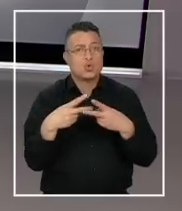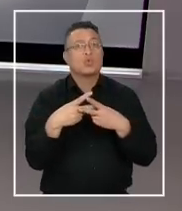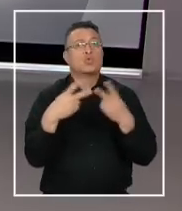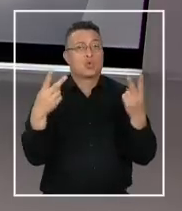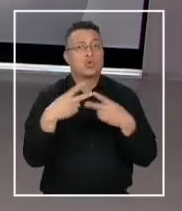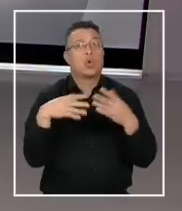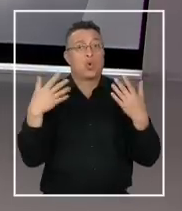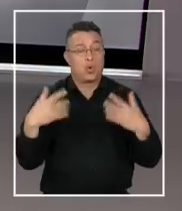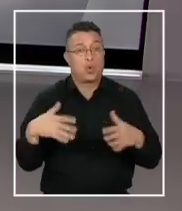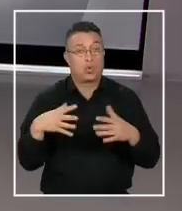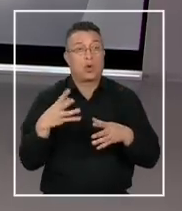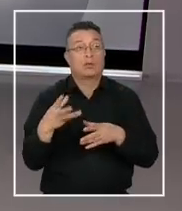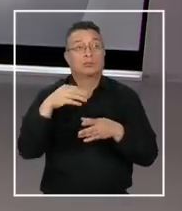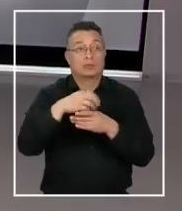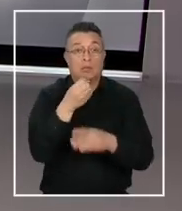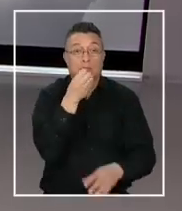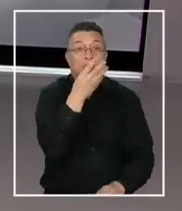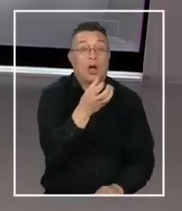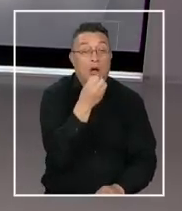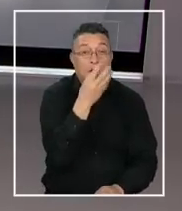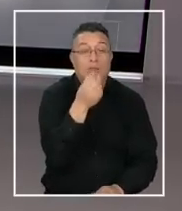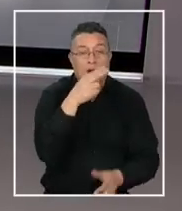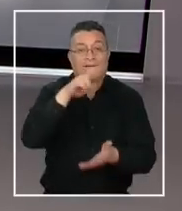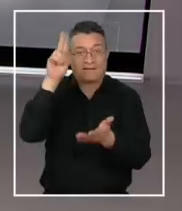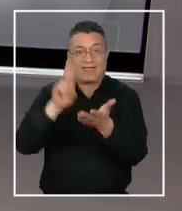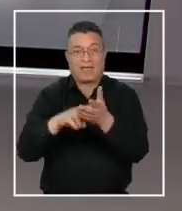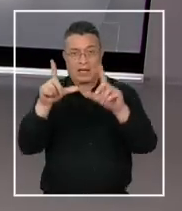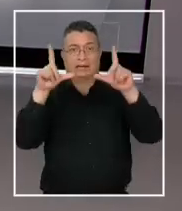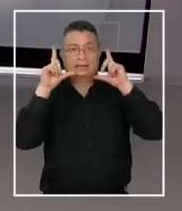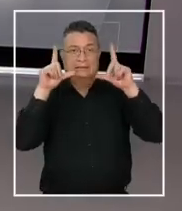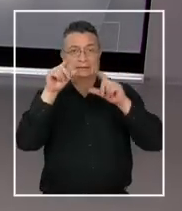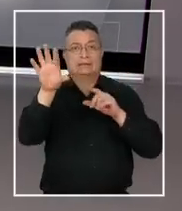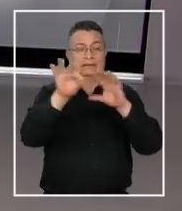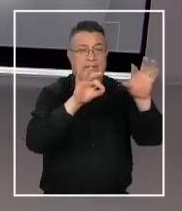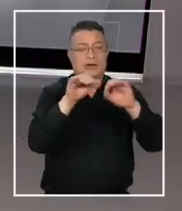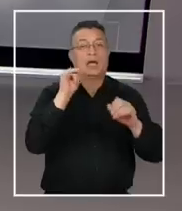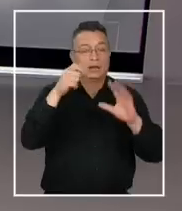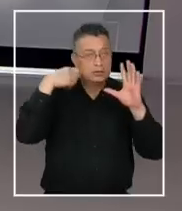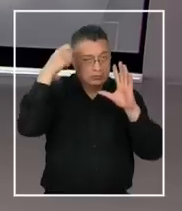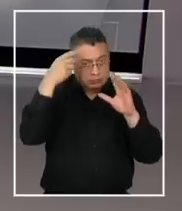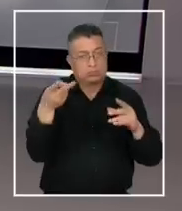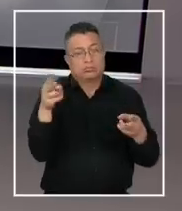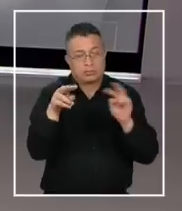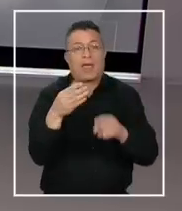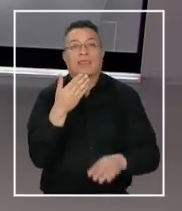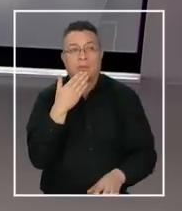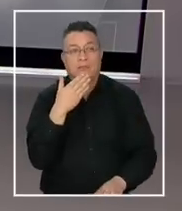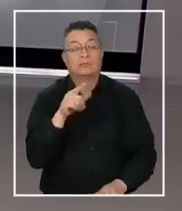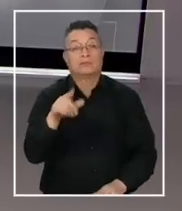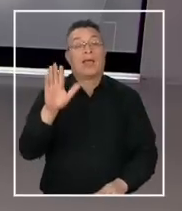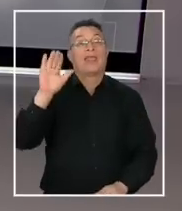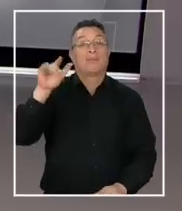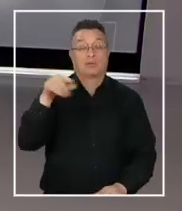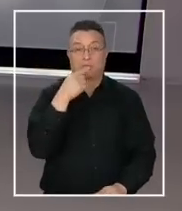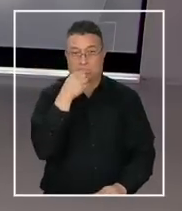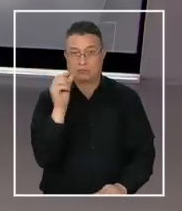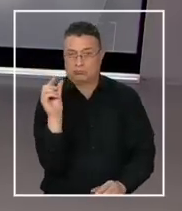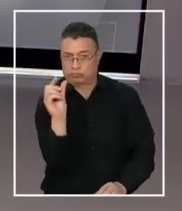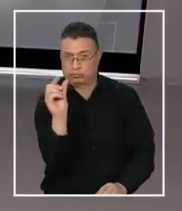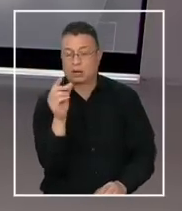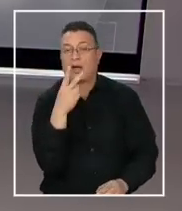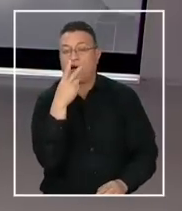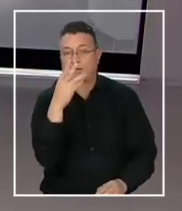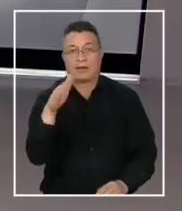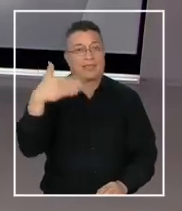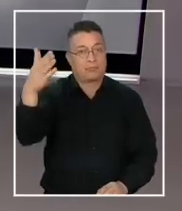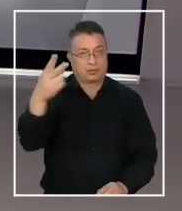en nuestra sociedad, incorporando declaraciones de los verdaderos protagonistas y recreaciones. Nos despedimos, pero dejamos con un adelanto de lo que vamos a ver